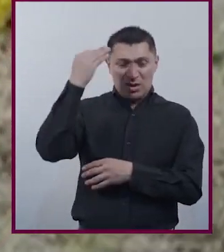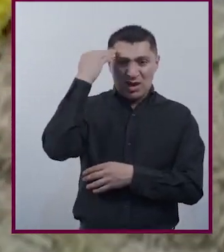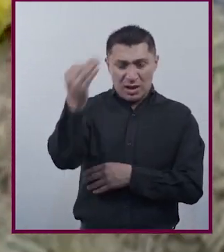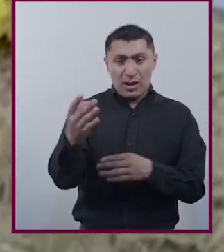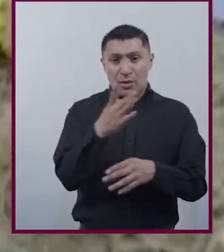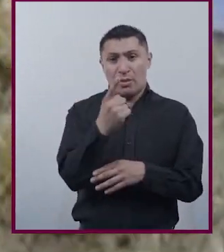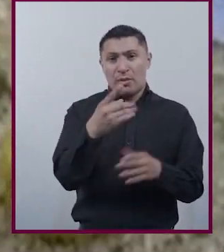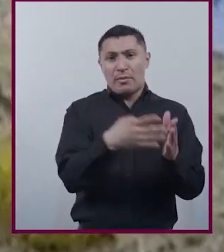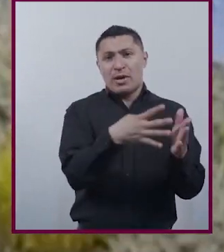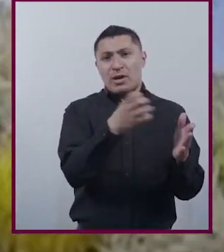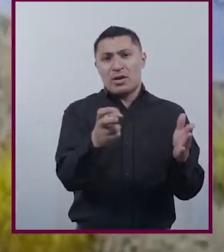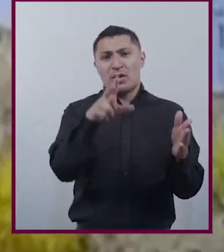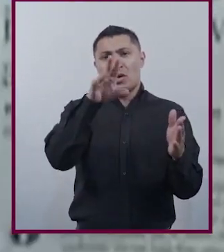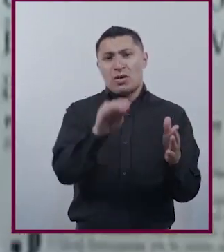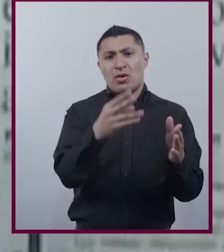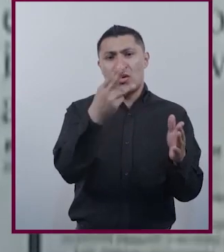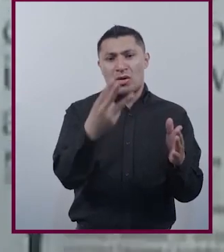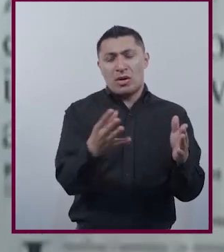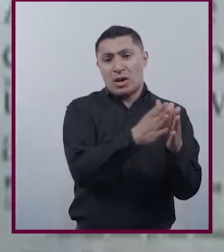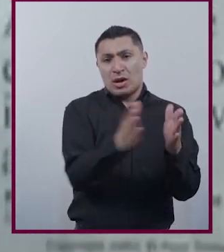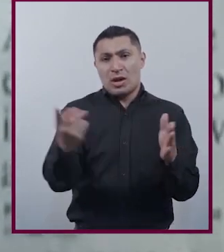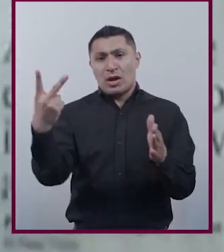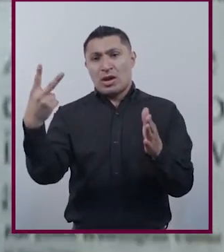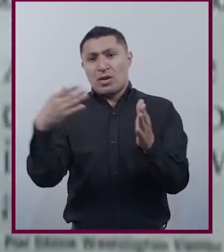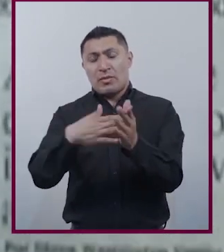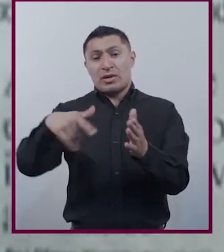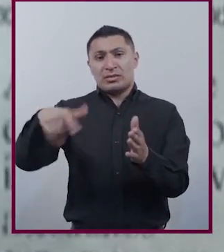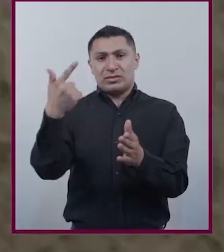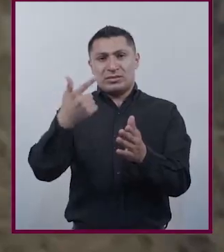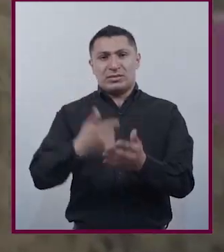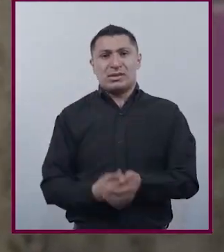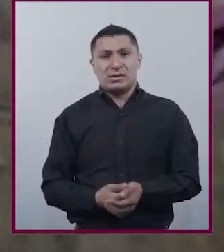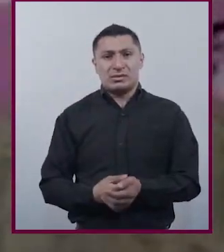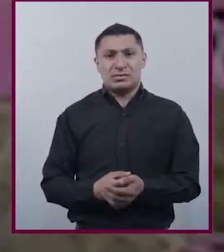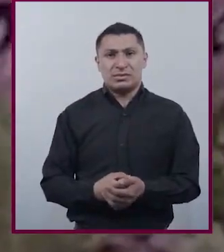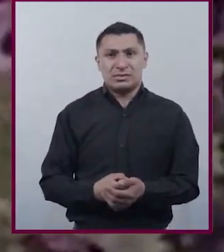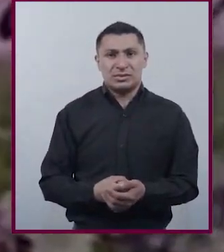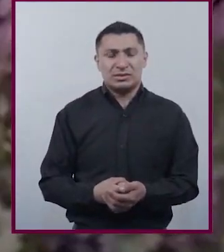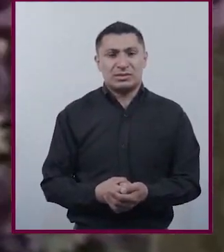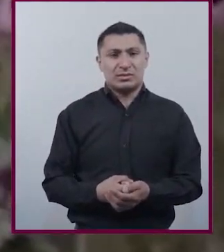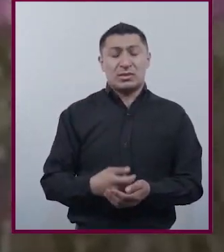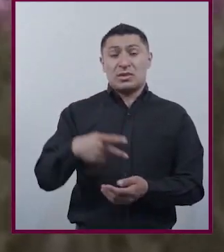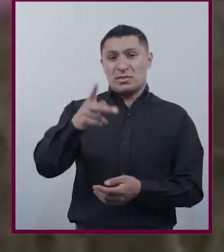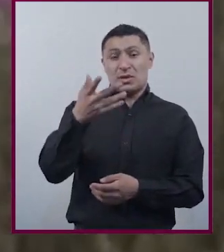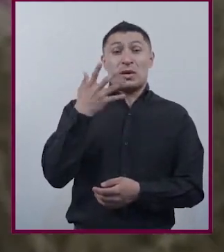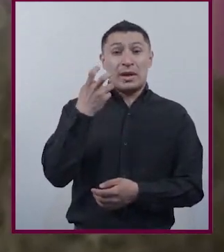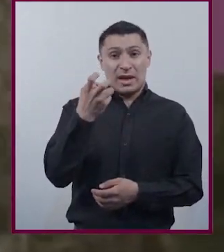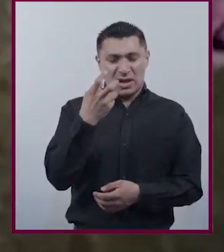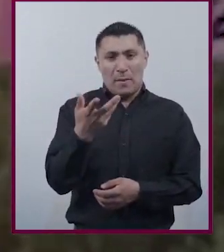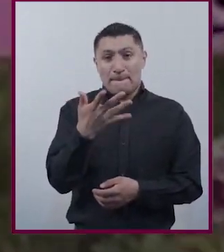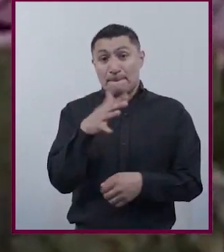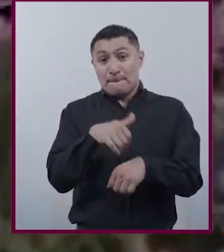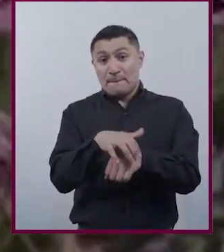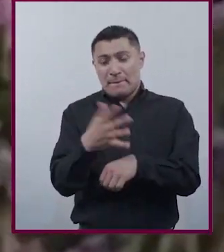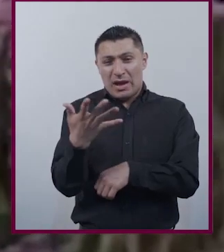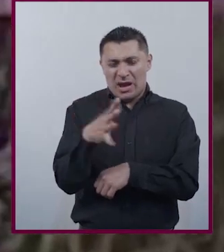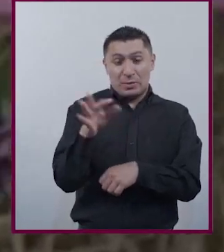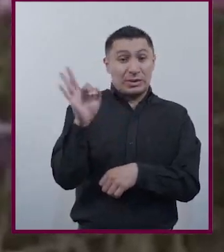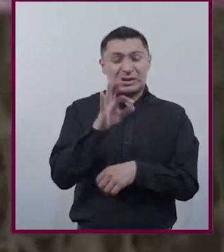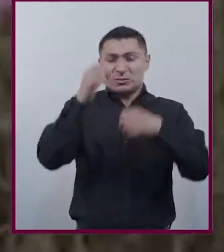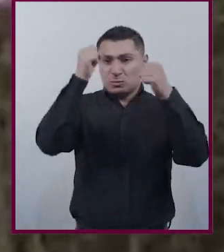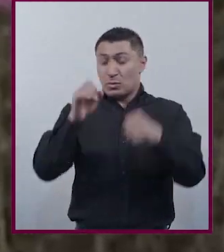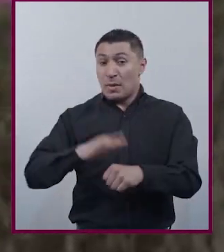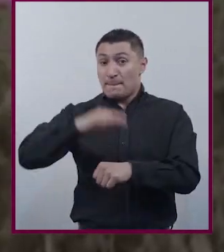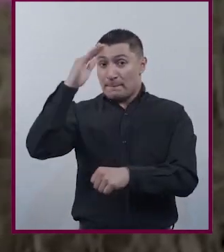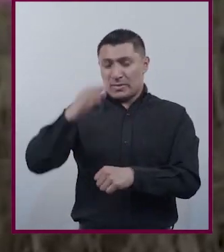de 1993 al 2012 Pero esta es una cifra estimada, seguramente hubo más